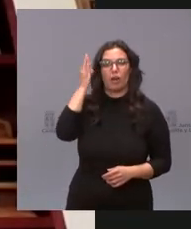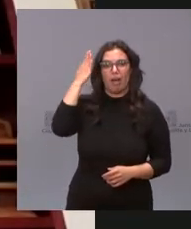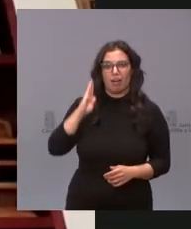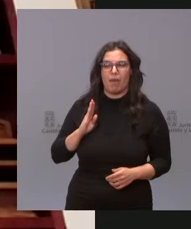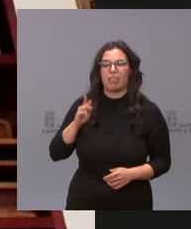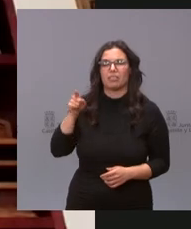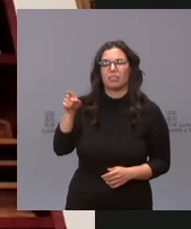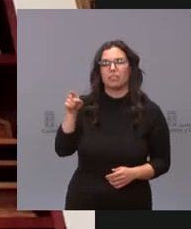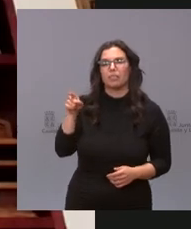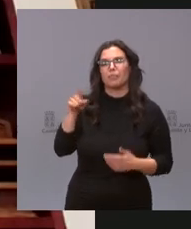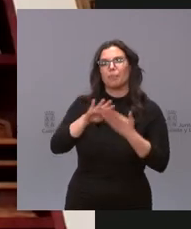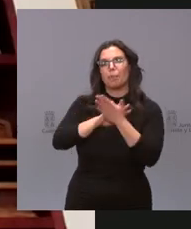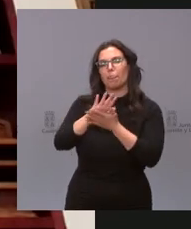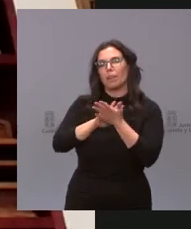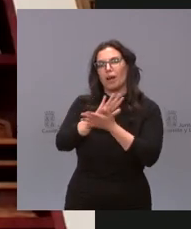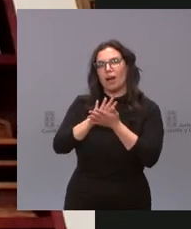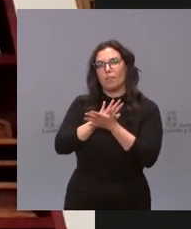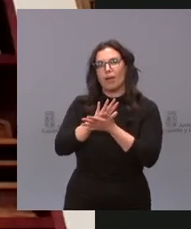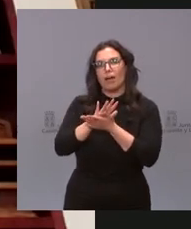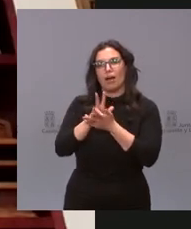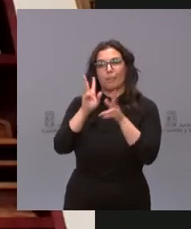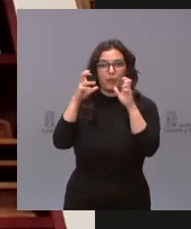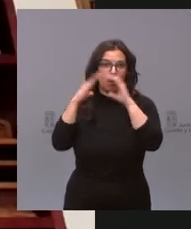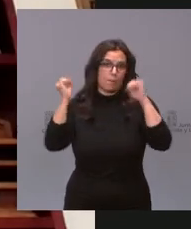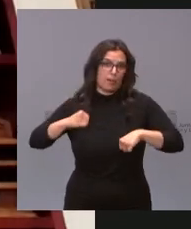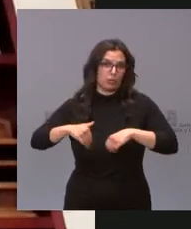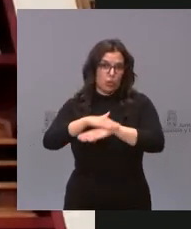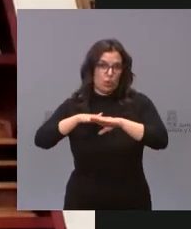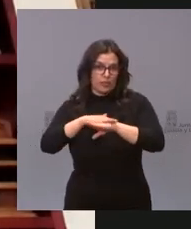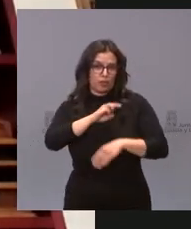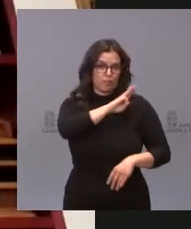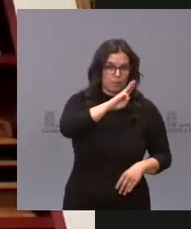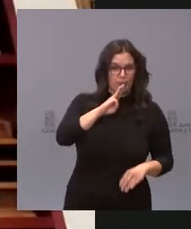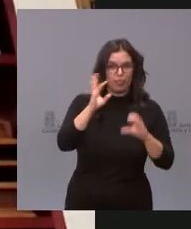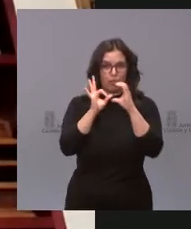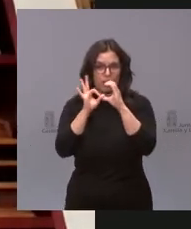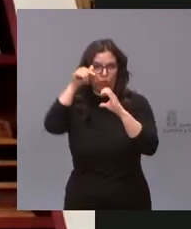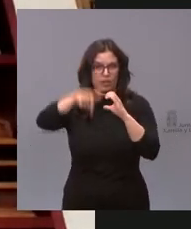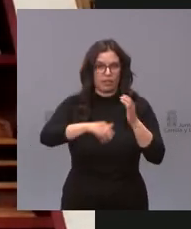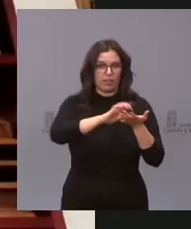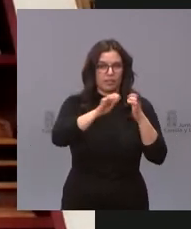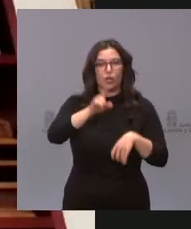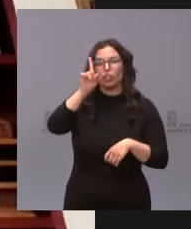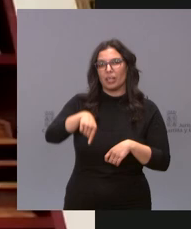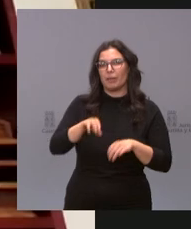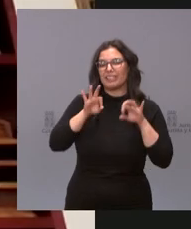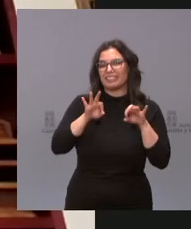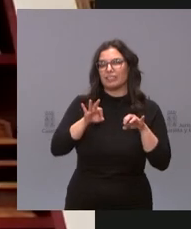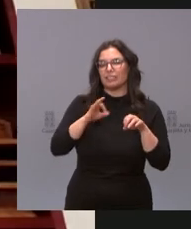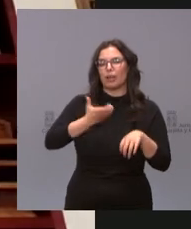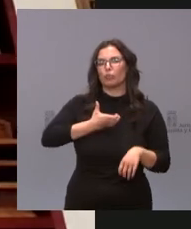ya ha estado hablando evidentemente de este pacto de gobierno entre el Partido Popular y Ciudadanos en Castilla y León también del de Valencia